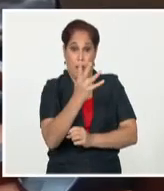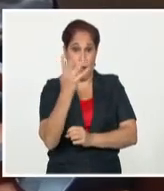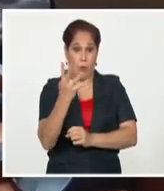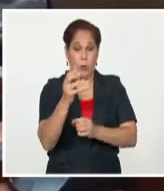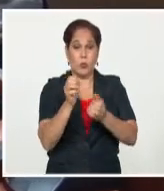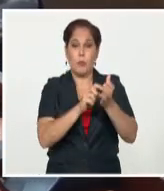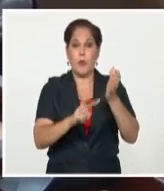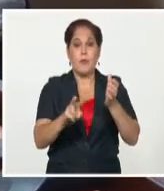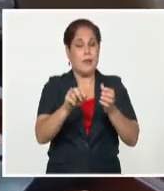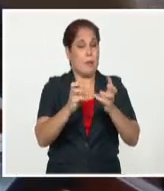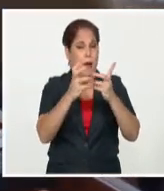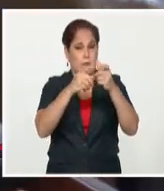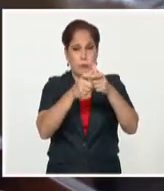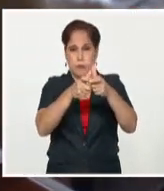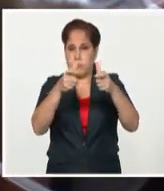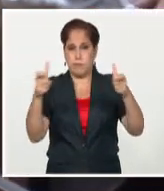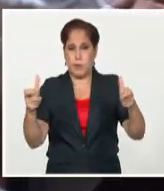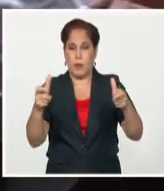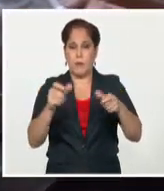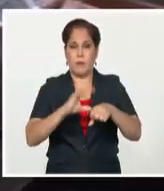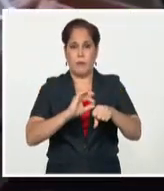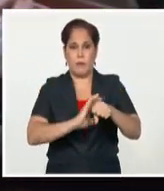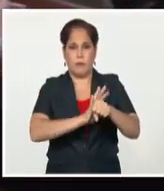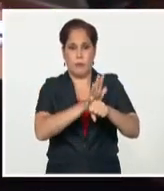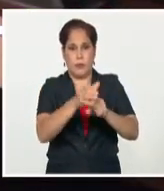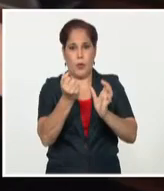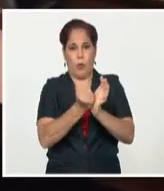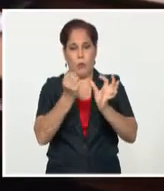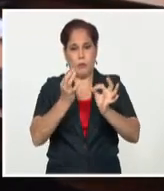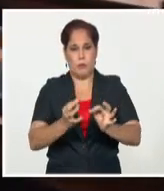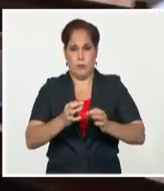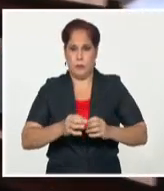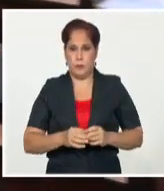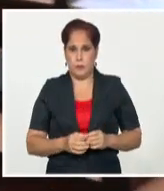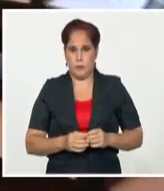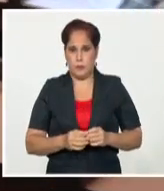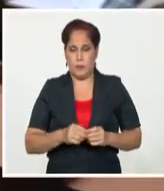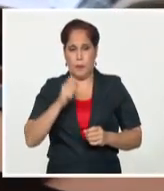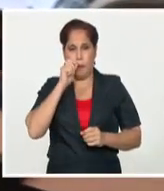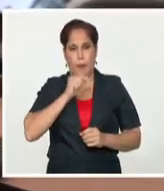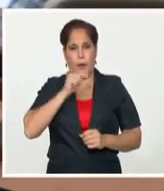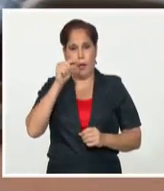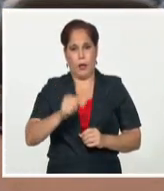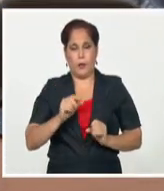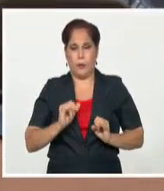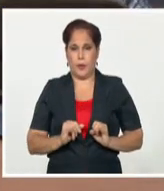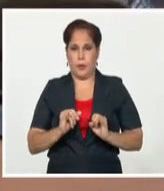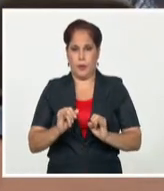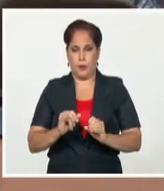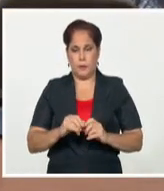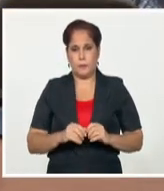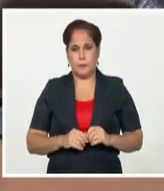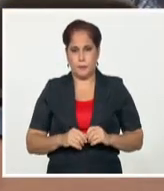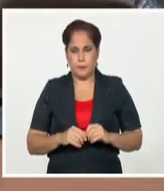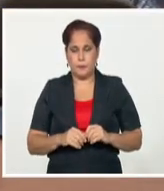territorios, con las cifras más elevadas de casos positivos. Héctor Martínez, Sistema Informativo de la Televisión Cubana.